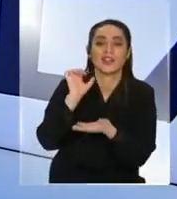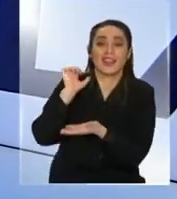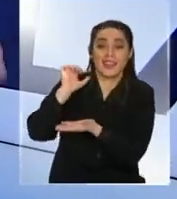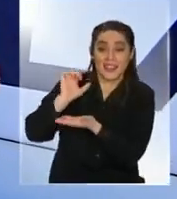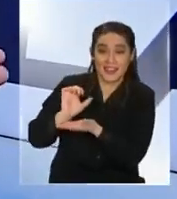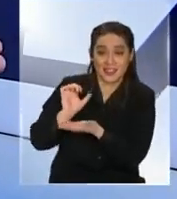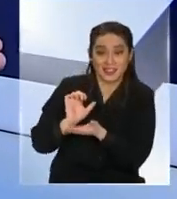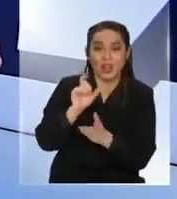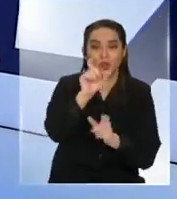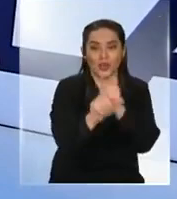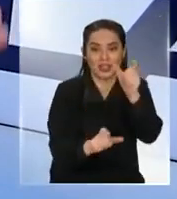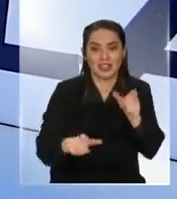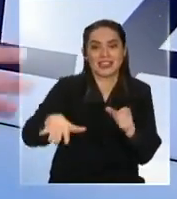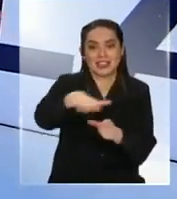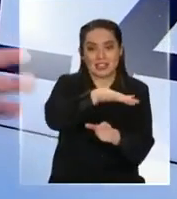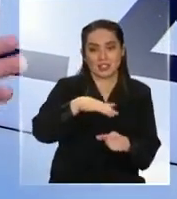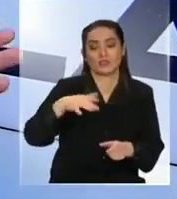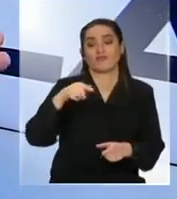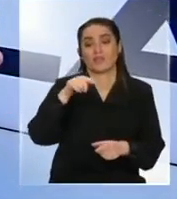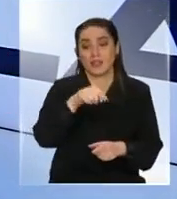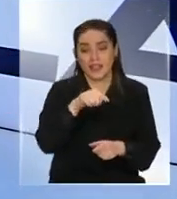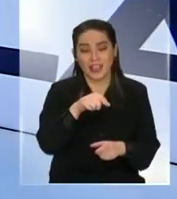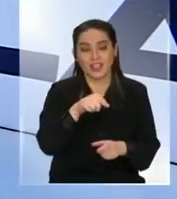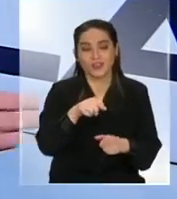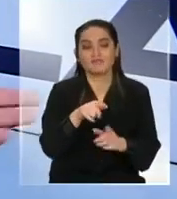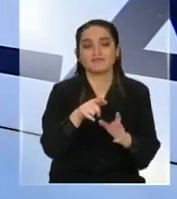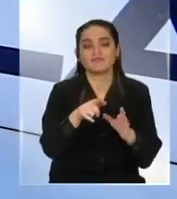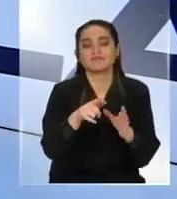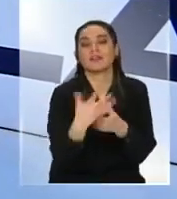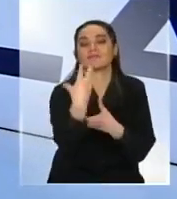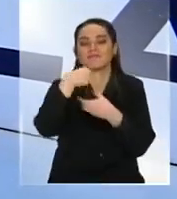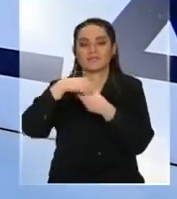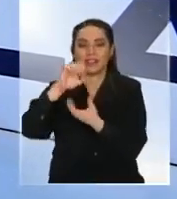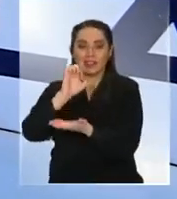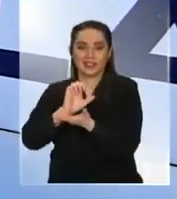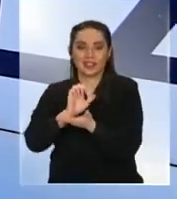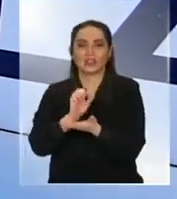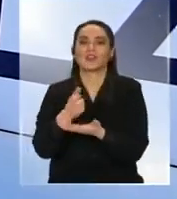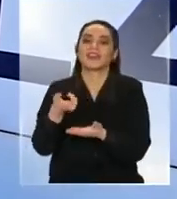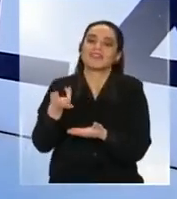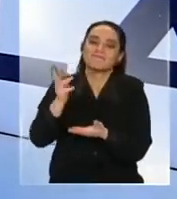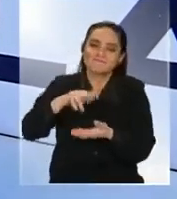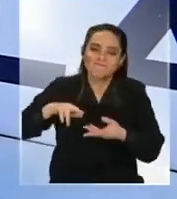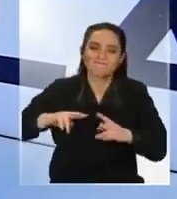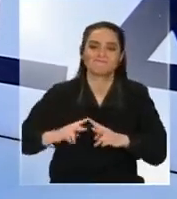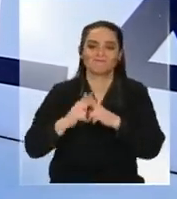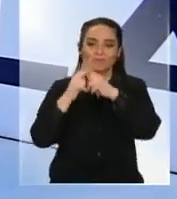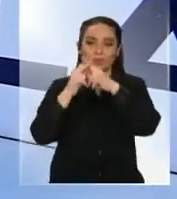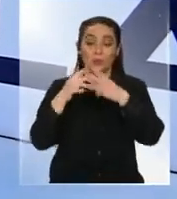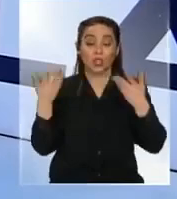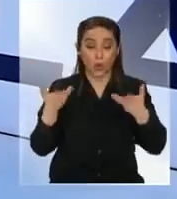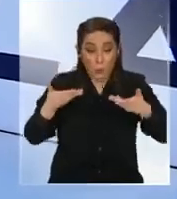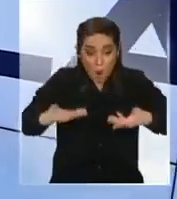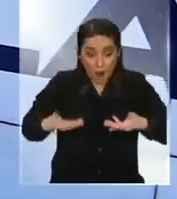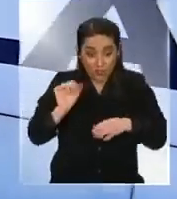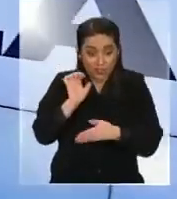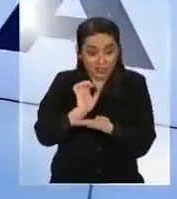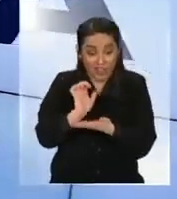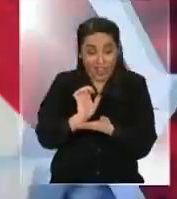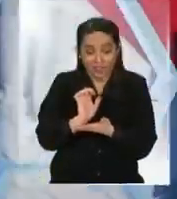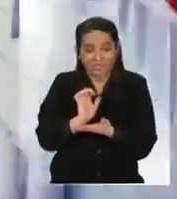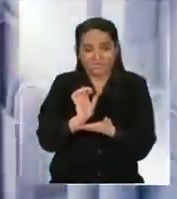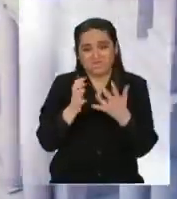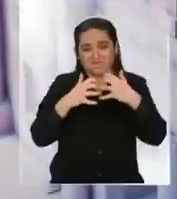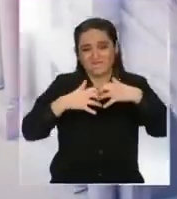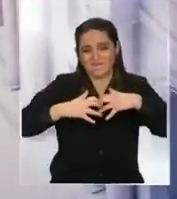y la ciudadanía que finalmente ellos son el Estado que hay que reconstruir porque como está hoy día no se sustenta. Bien, me voy con Antonia